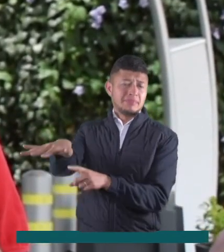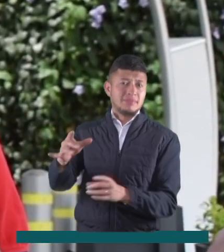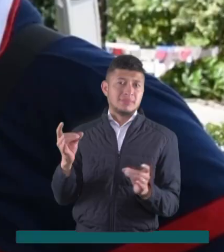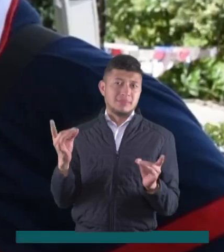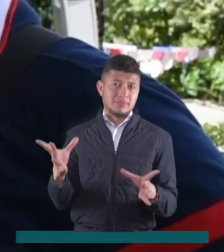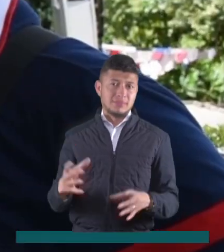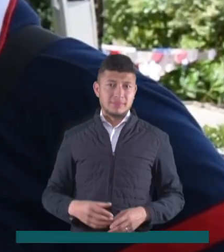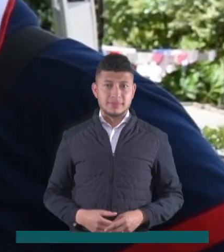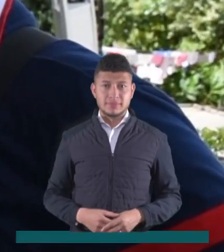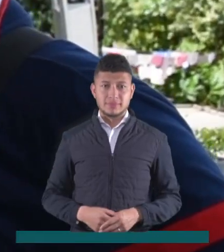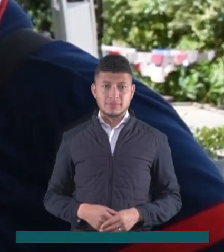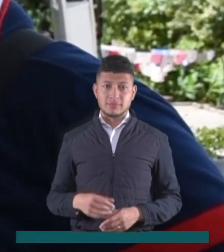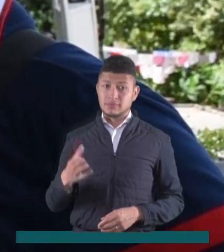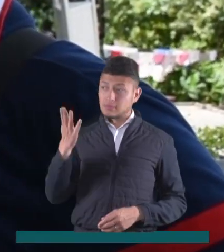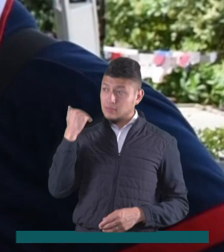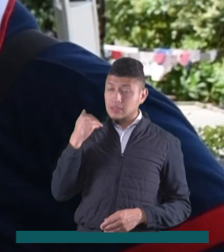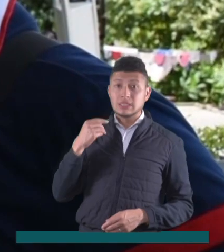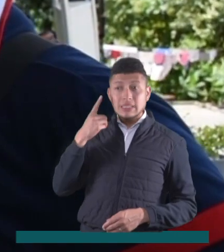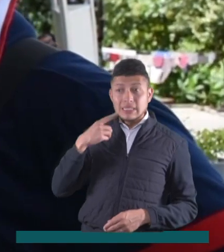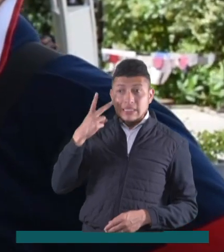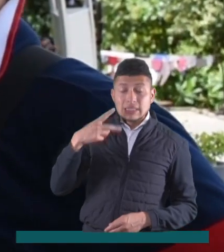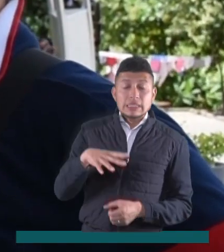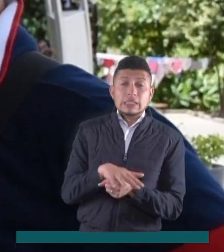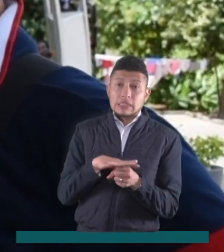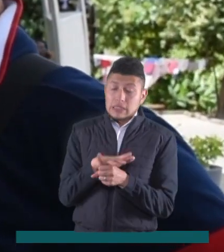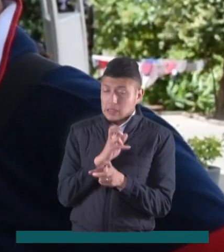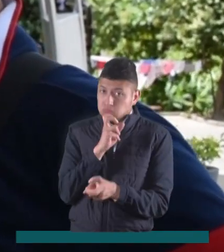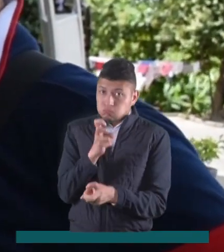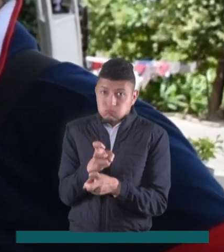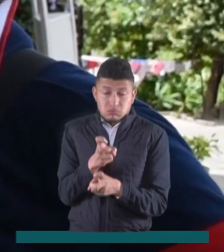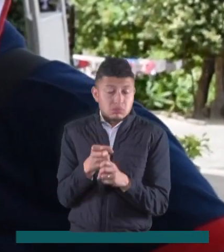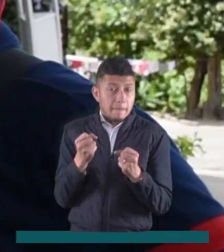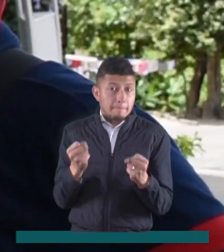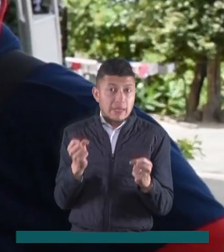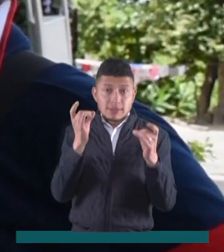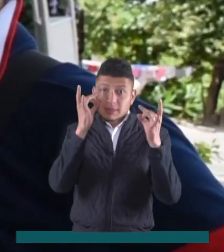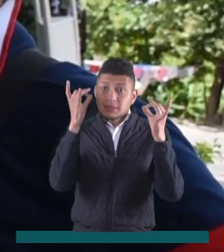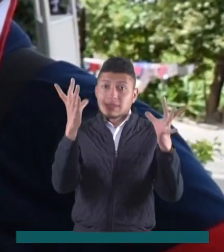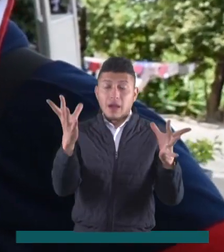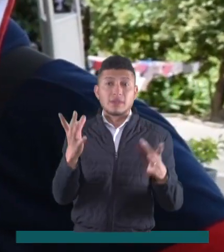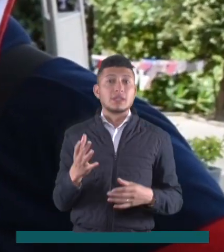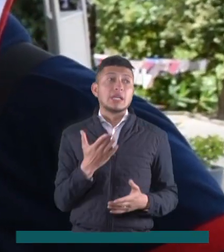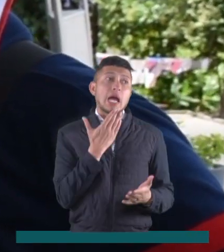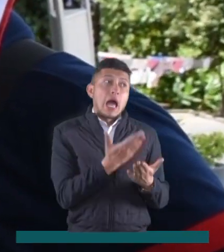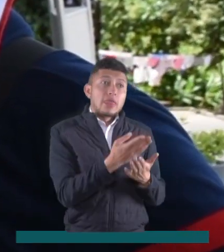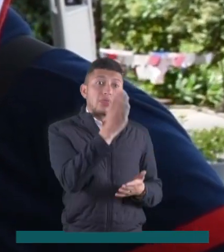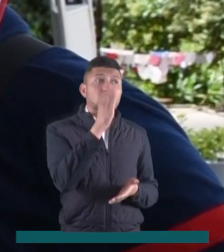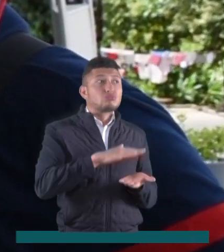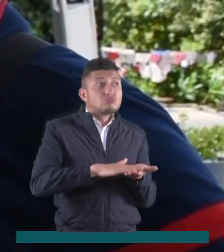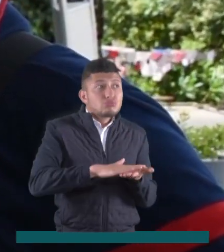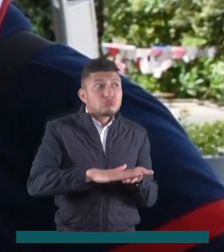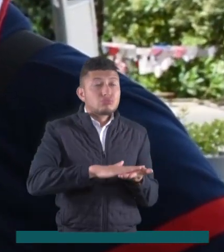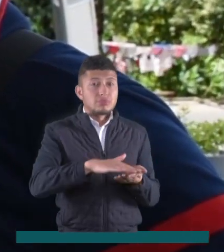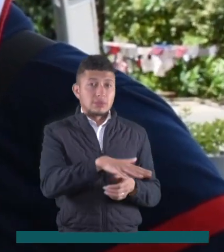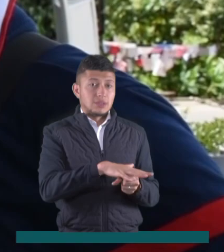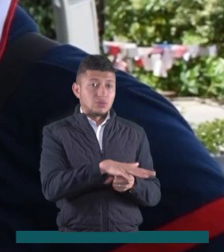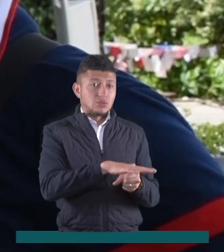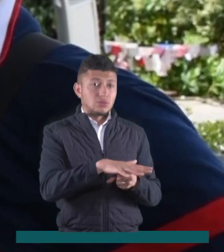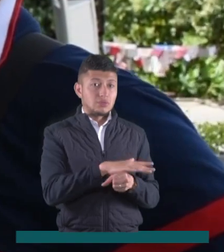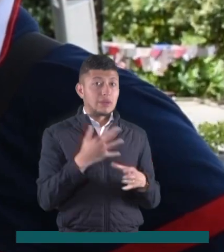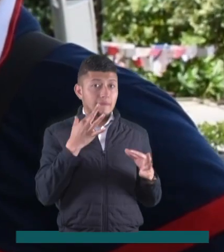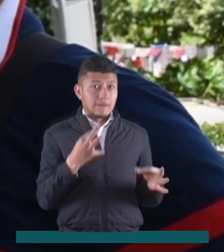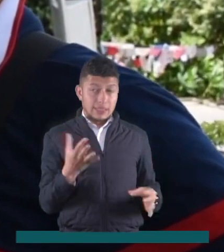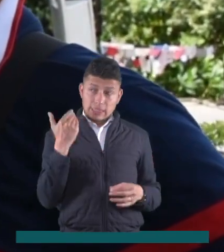departamento. Y claro, estuve estos días de atribulación, se puede llamar, y pues gracias a Dios dieron para resolver la situación